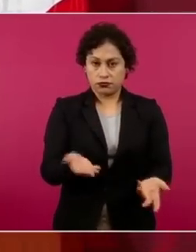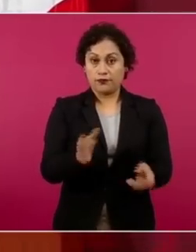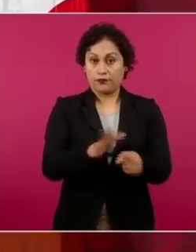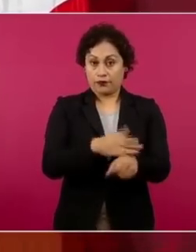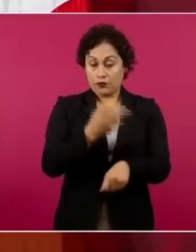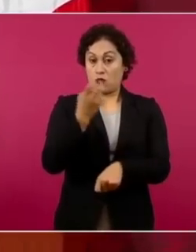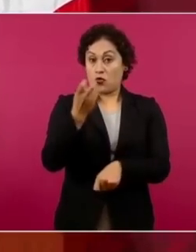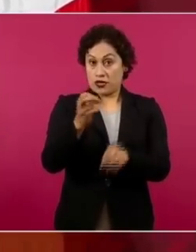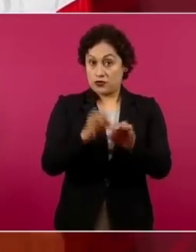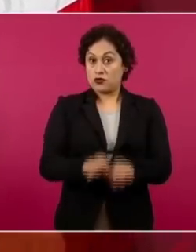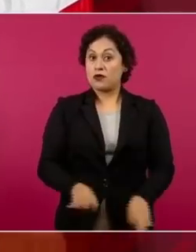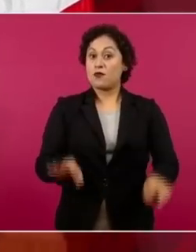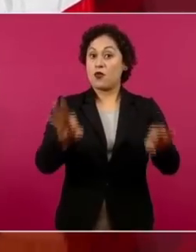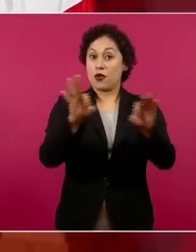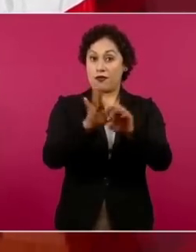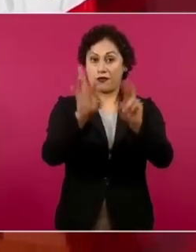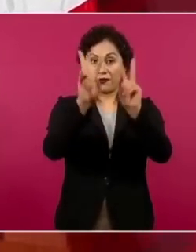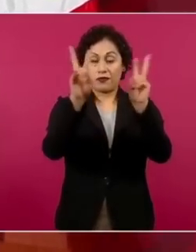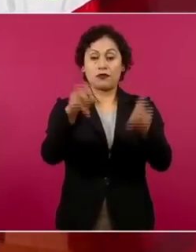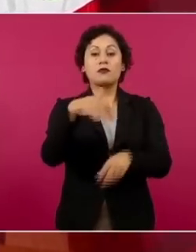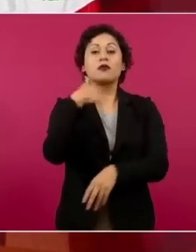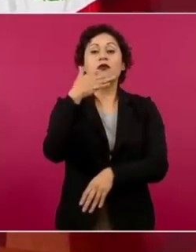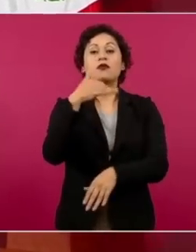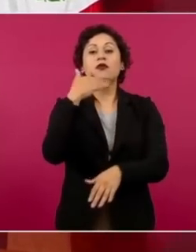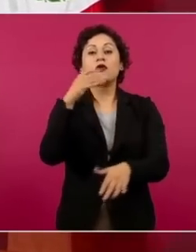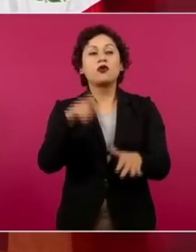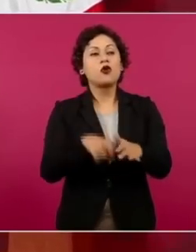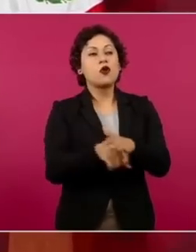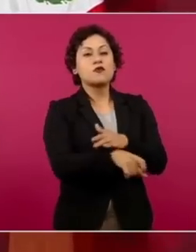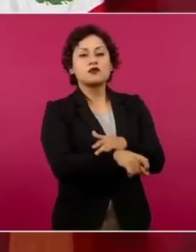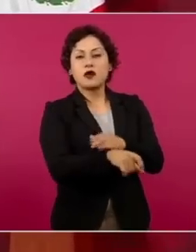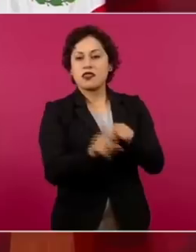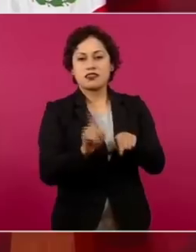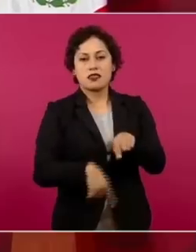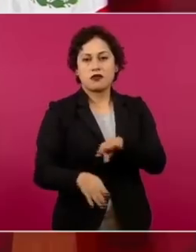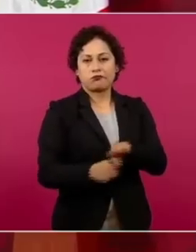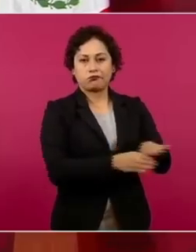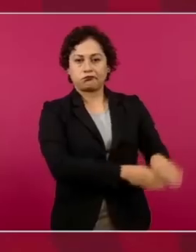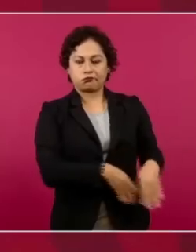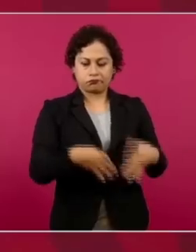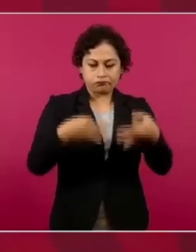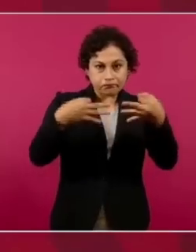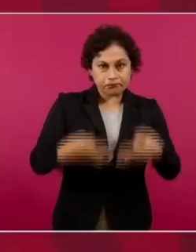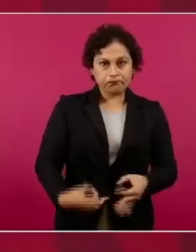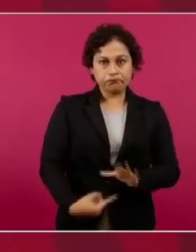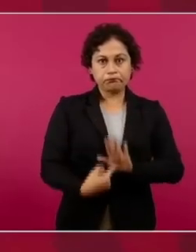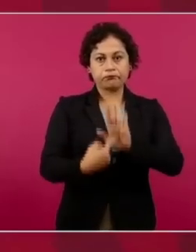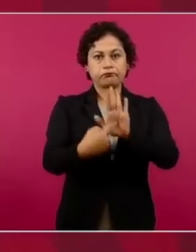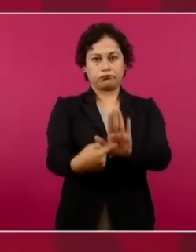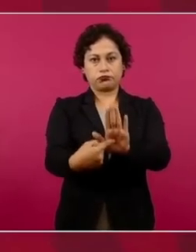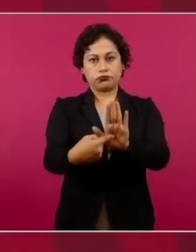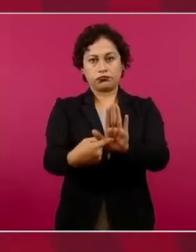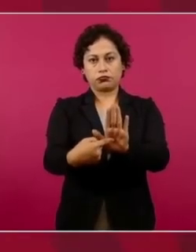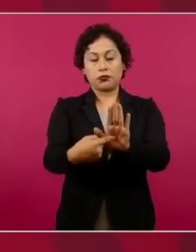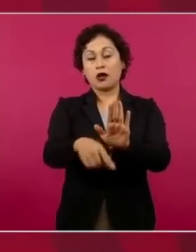no haya corrupción y se tenga autoridad moral, para que todos